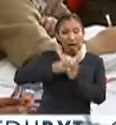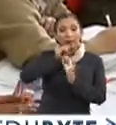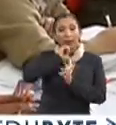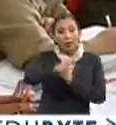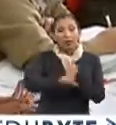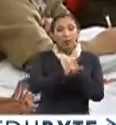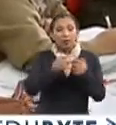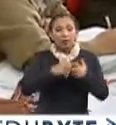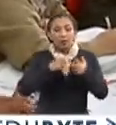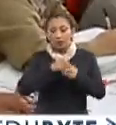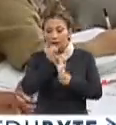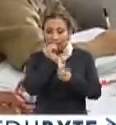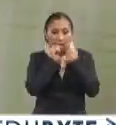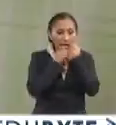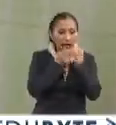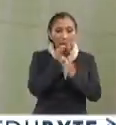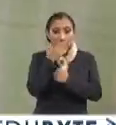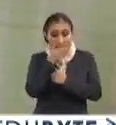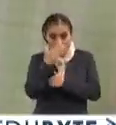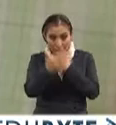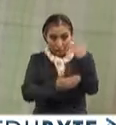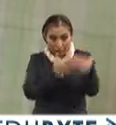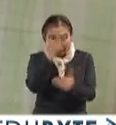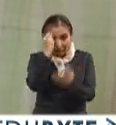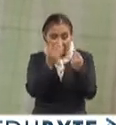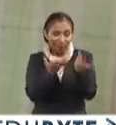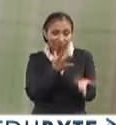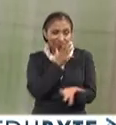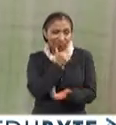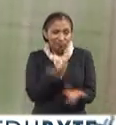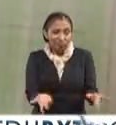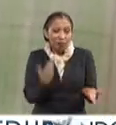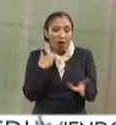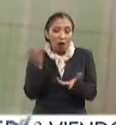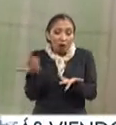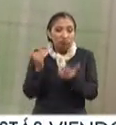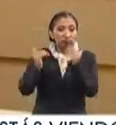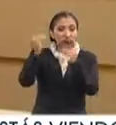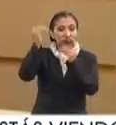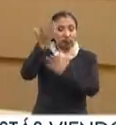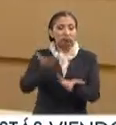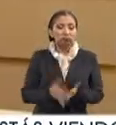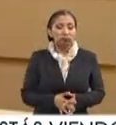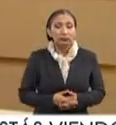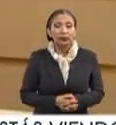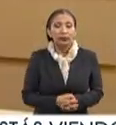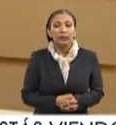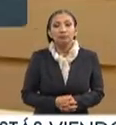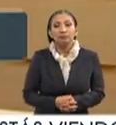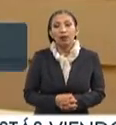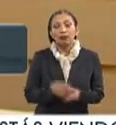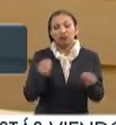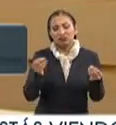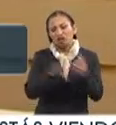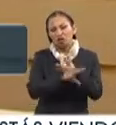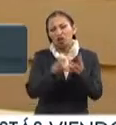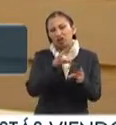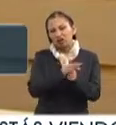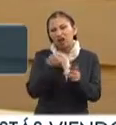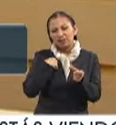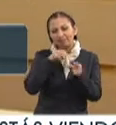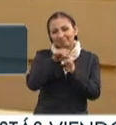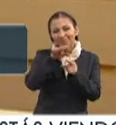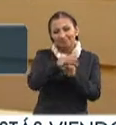problemas de ansiedad que les impiden un efectivo proceso de aprendizaje y rendimiento escolar. Muchos factores que crean